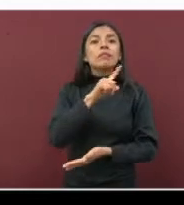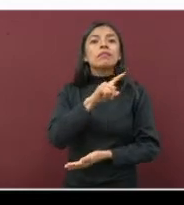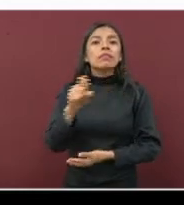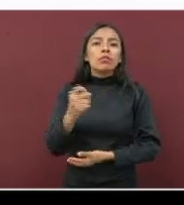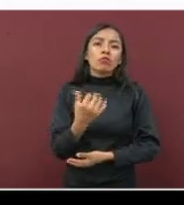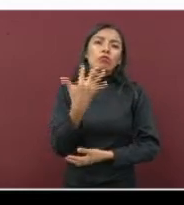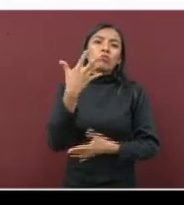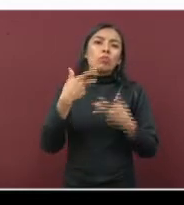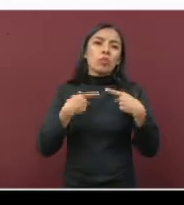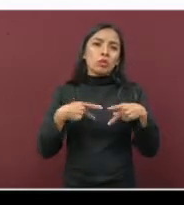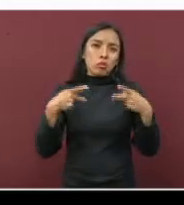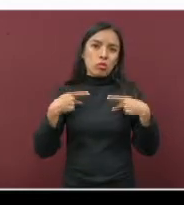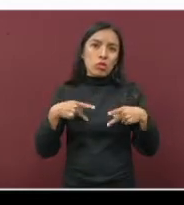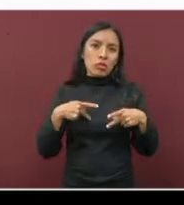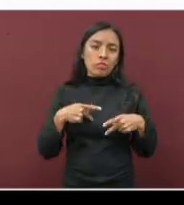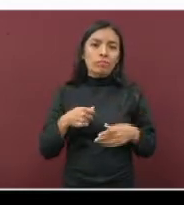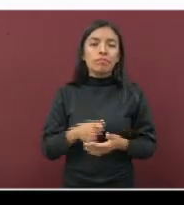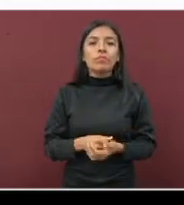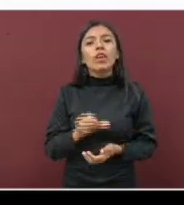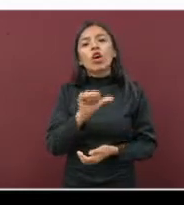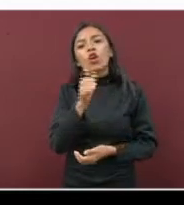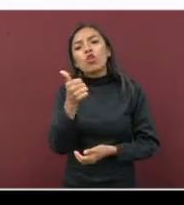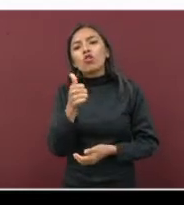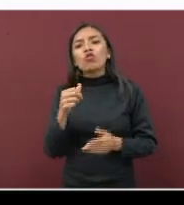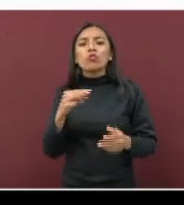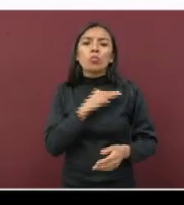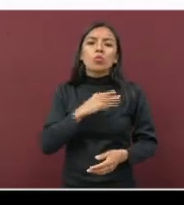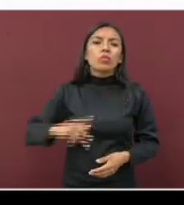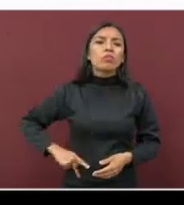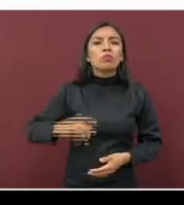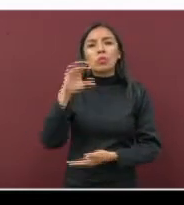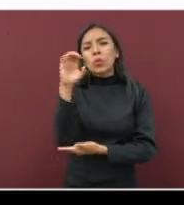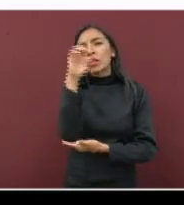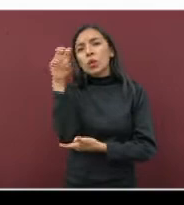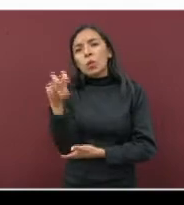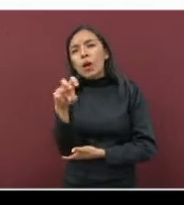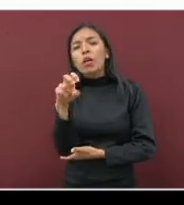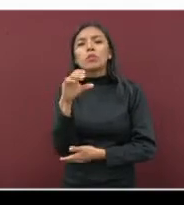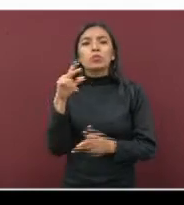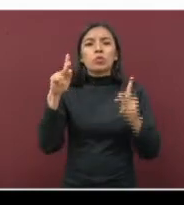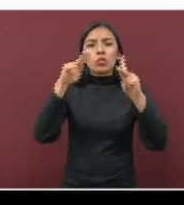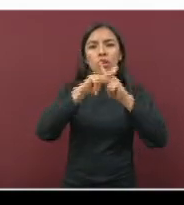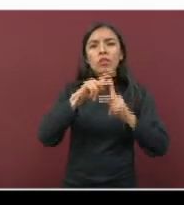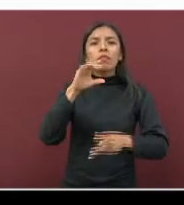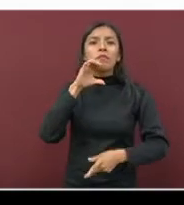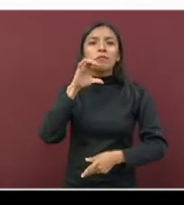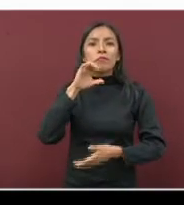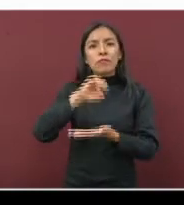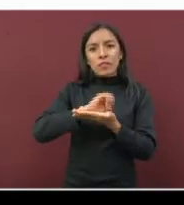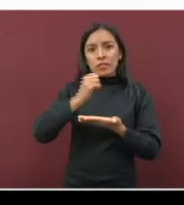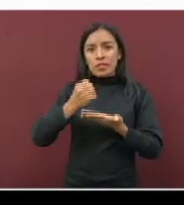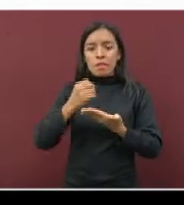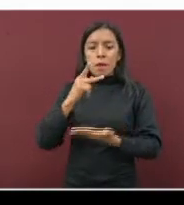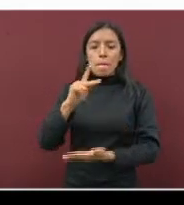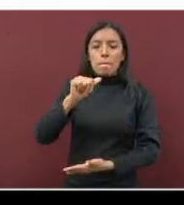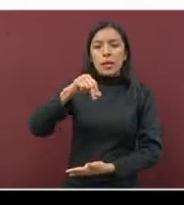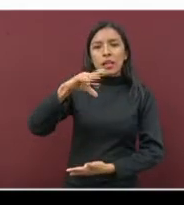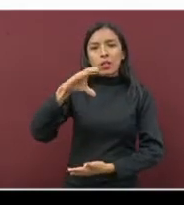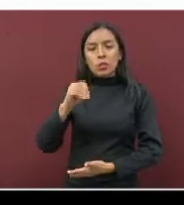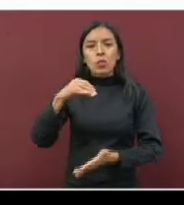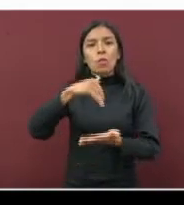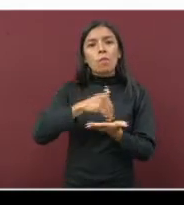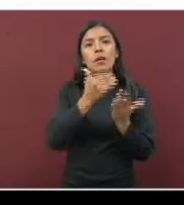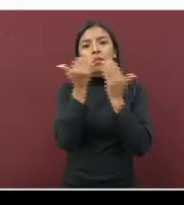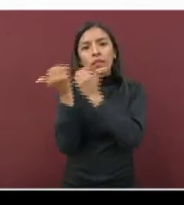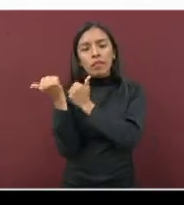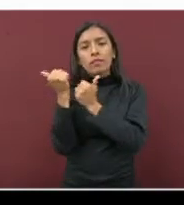Así también otros como Coatzacoalcos, Poza Rica, Córdoba, Orizaba, Pánuco, Martínez de